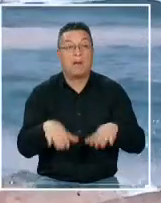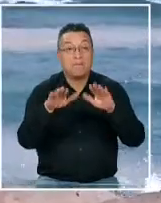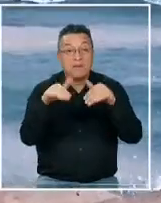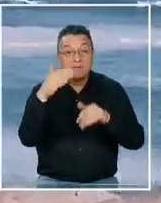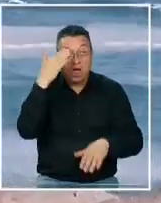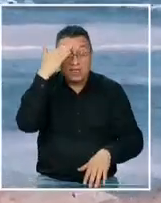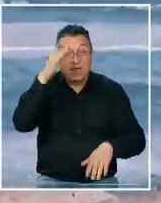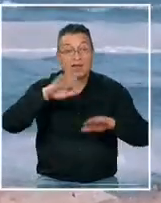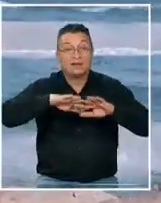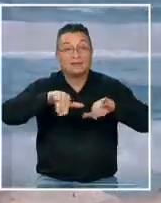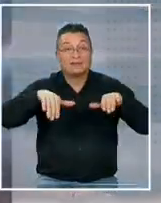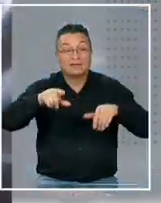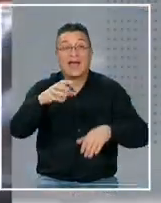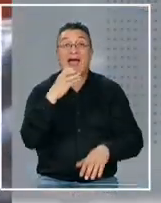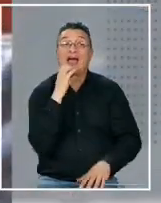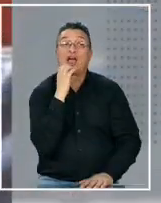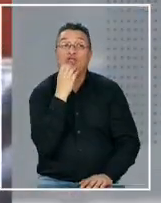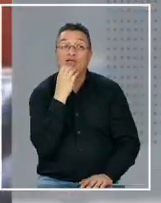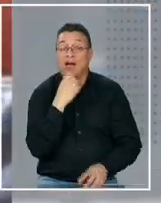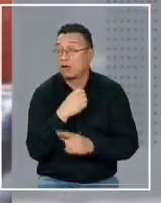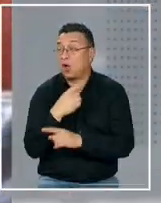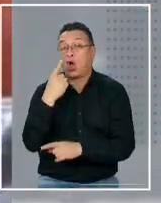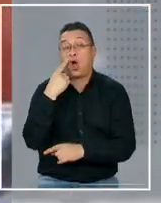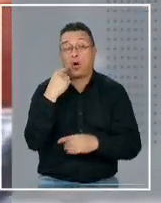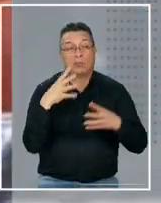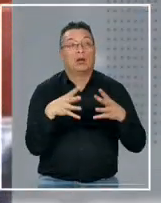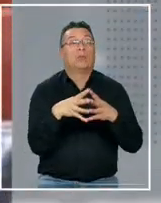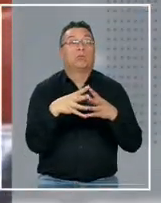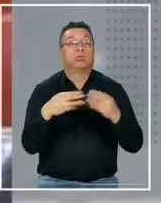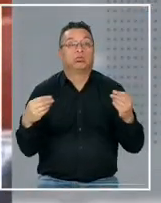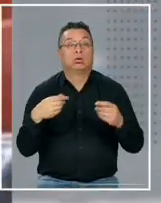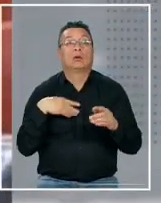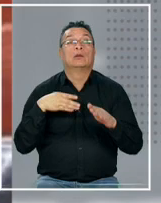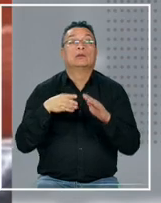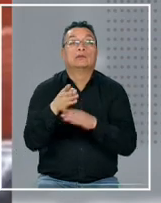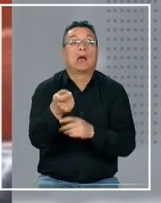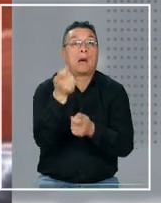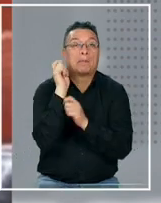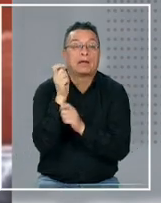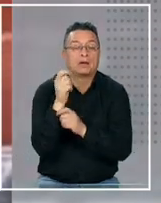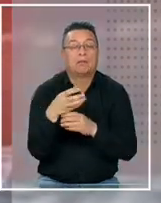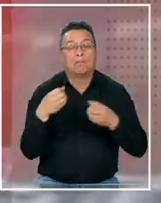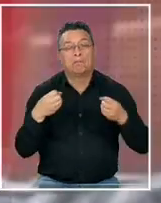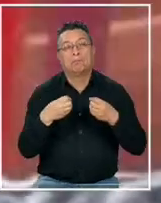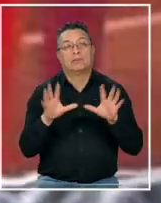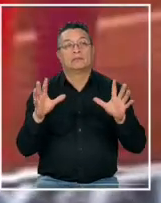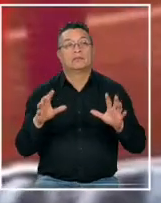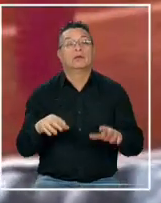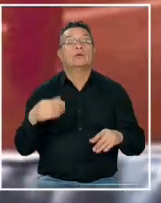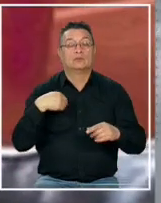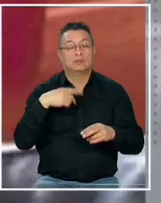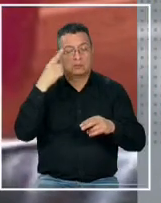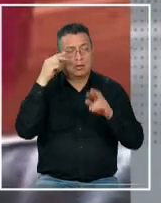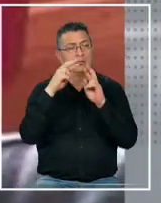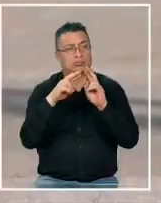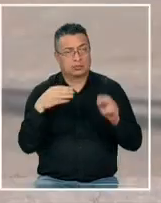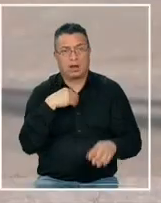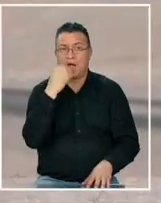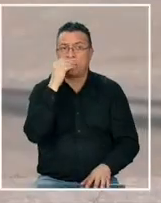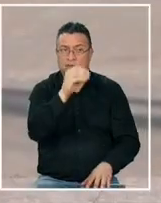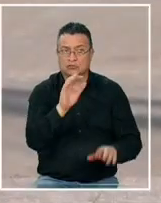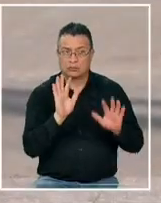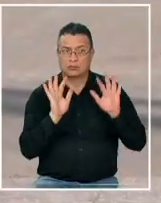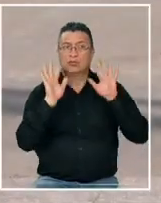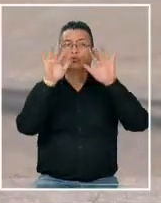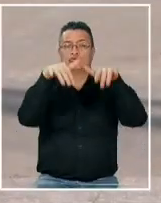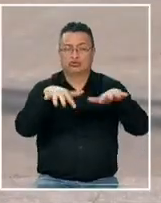mismo día en la playa Trocadero de Antofagasta un hombre desapareció tras salir a pescar me quedé tranquila porque yo sabiendo yo le dije hay marejada